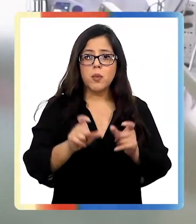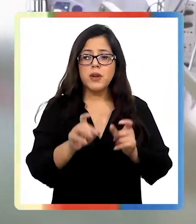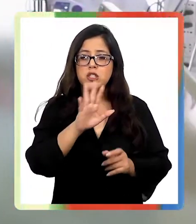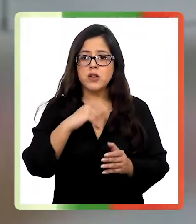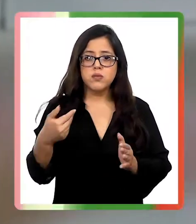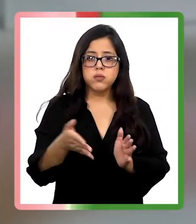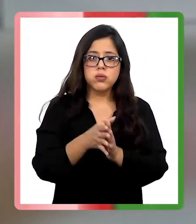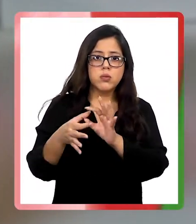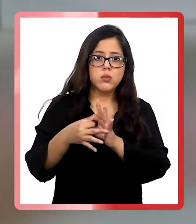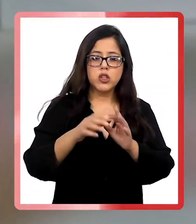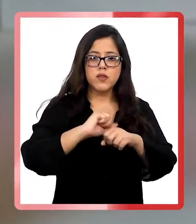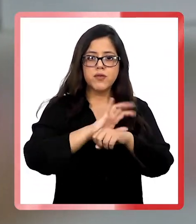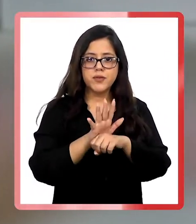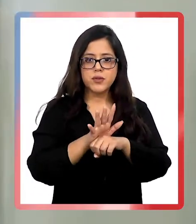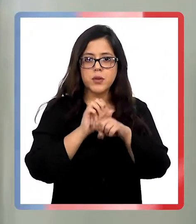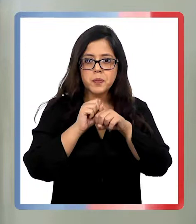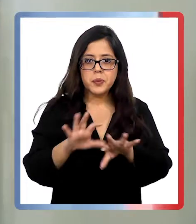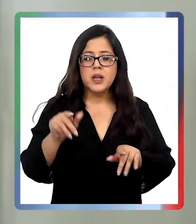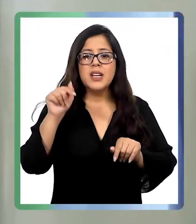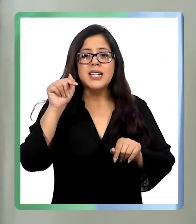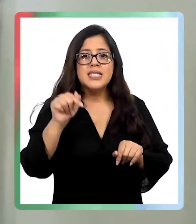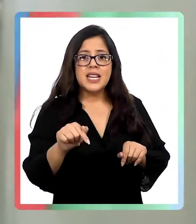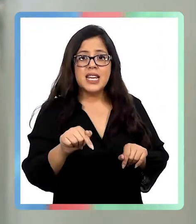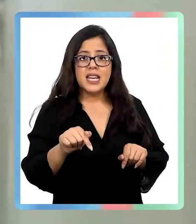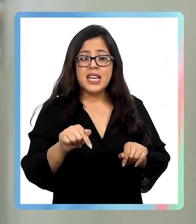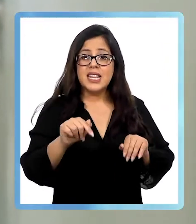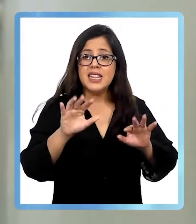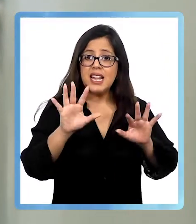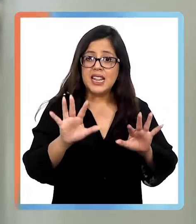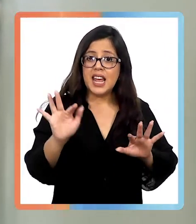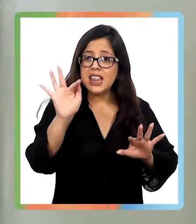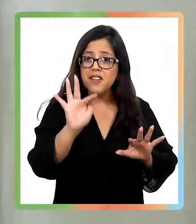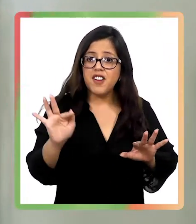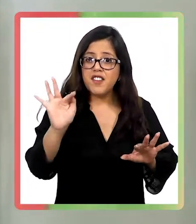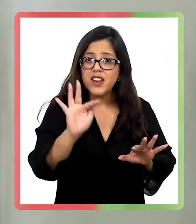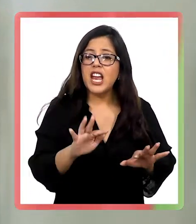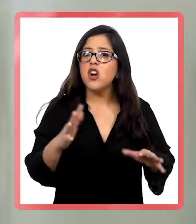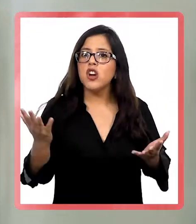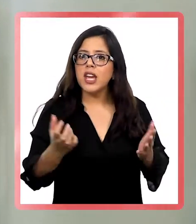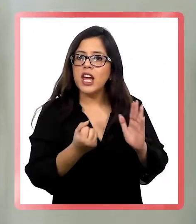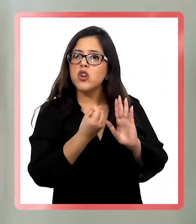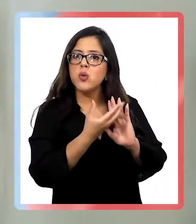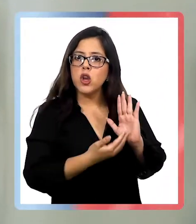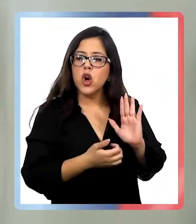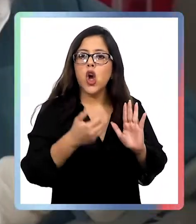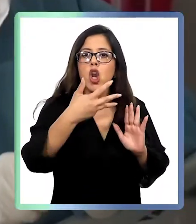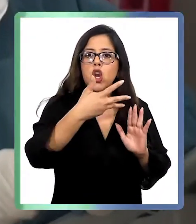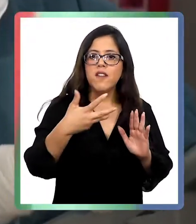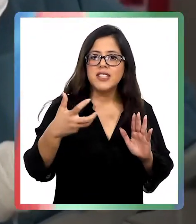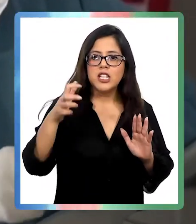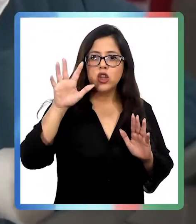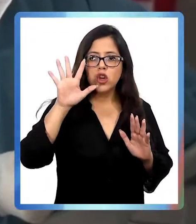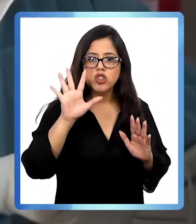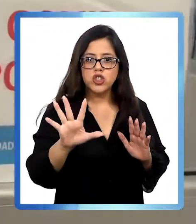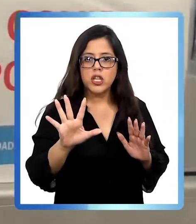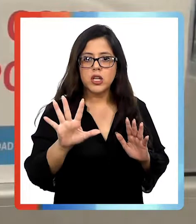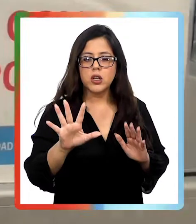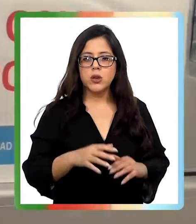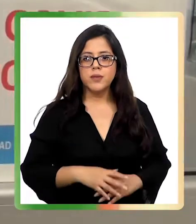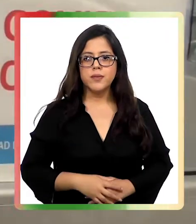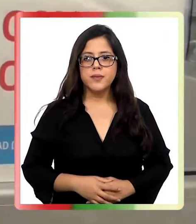muertos por COVID. La cifra de este 10 de febrero es de 905.